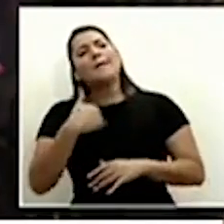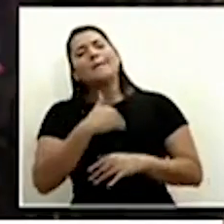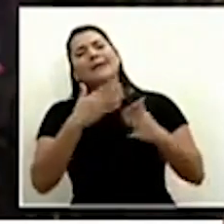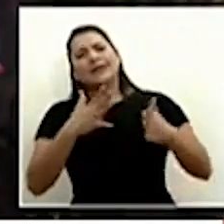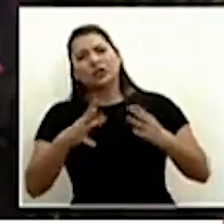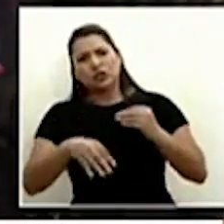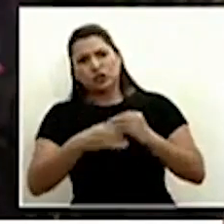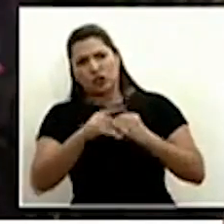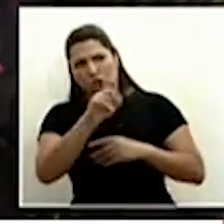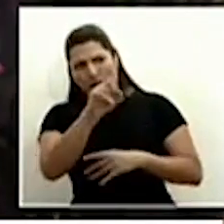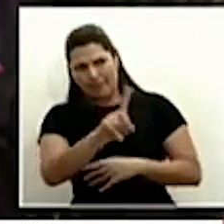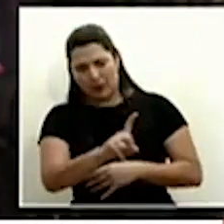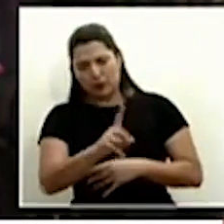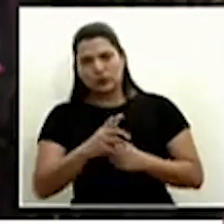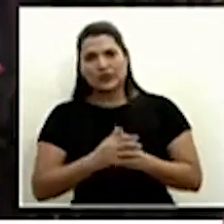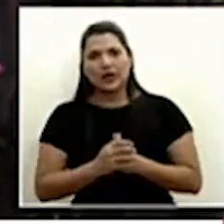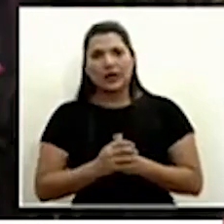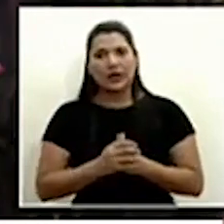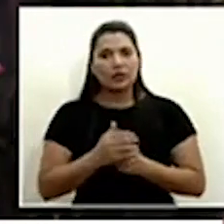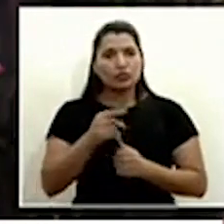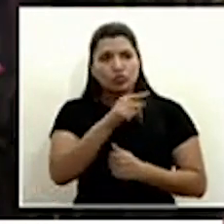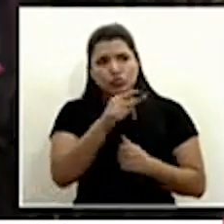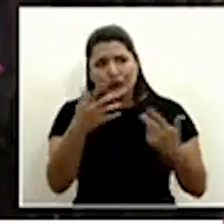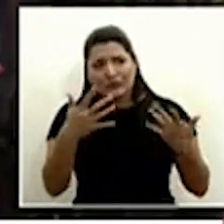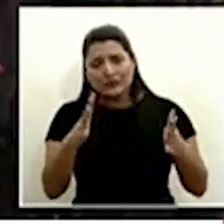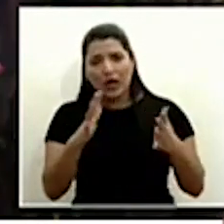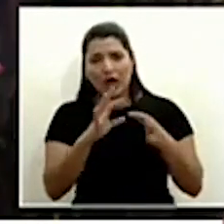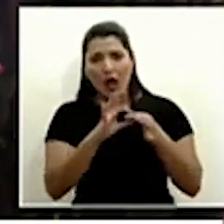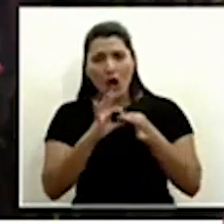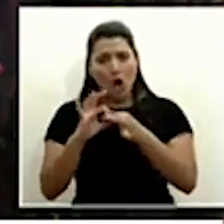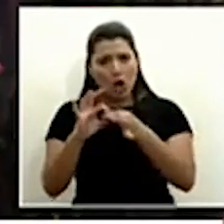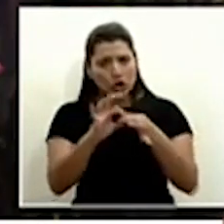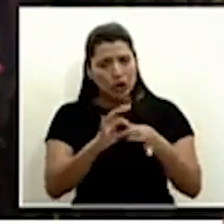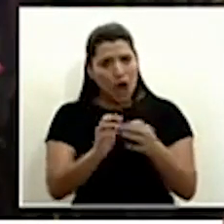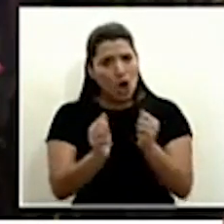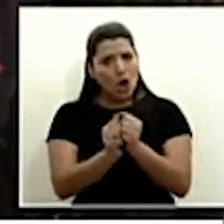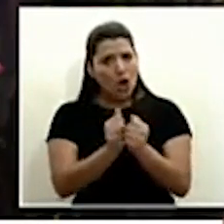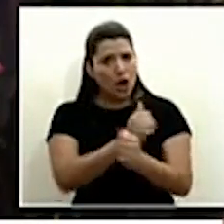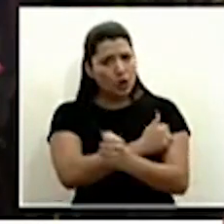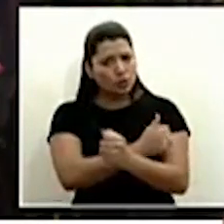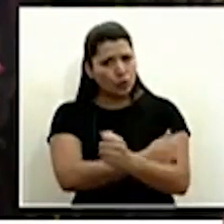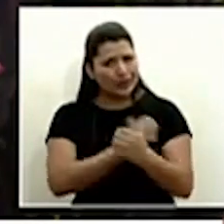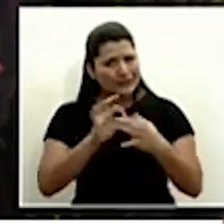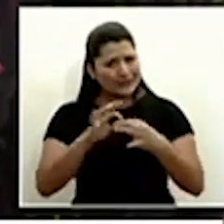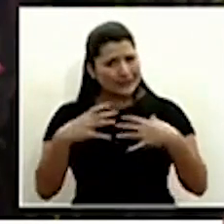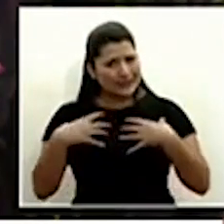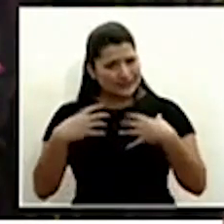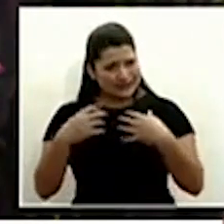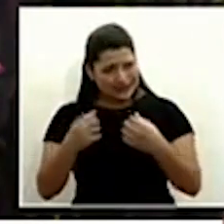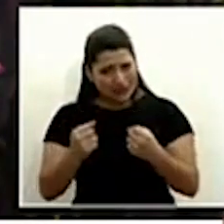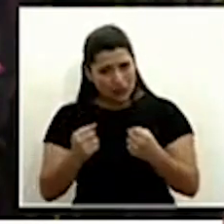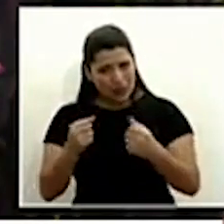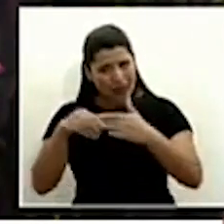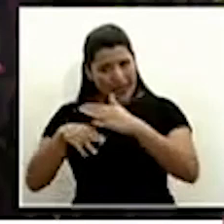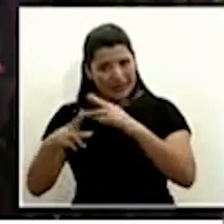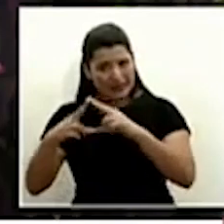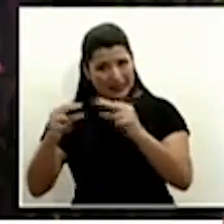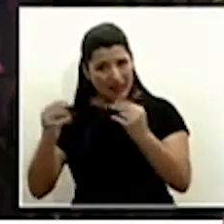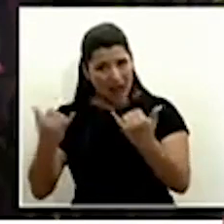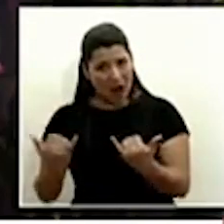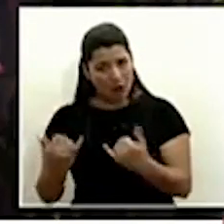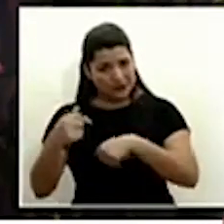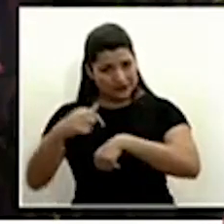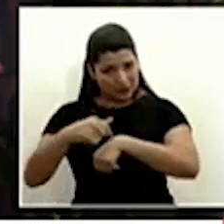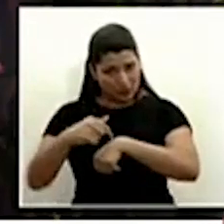¿Hay algún grado de coordinación con autoridades sanitarias de Managua en este momento en